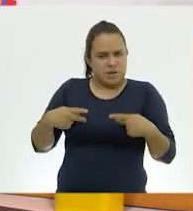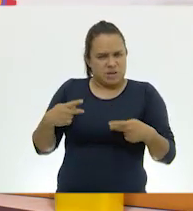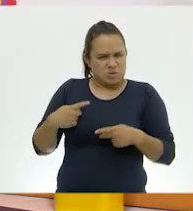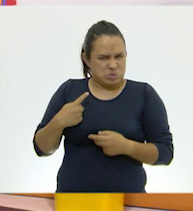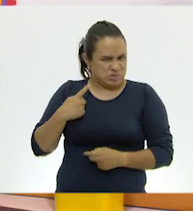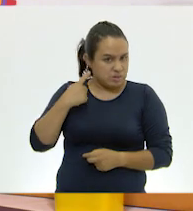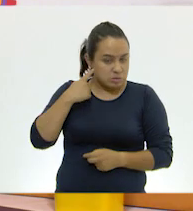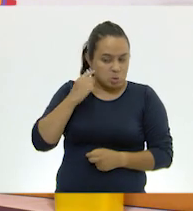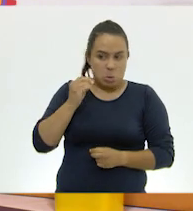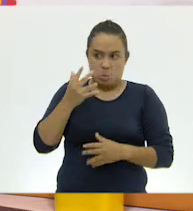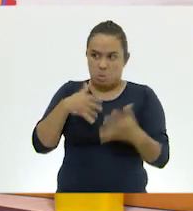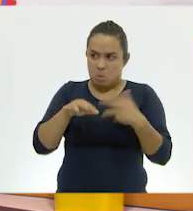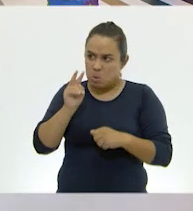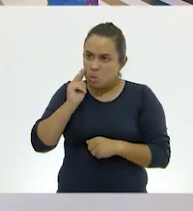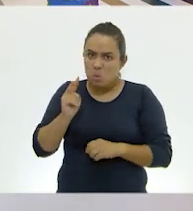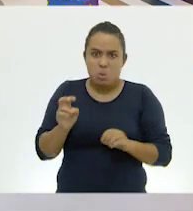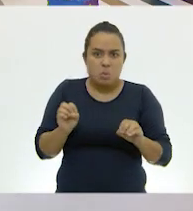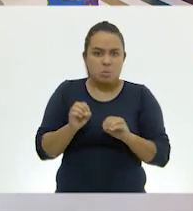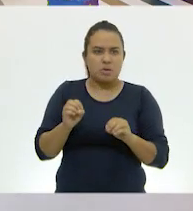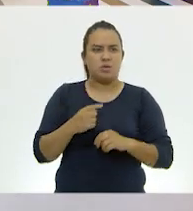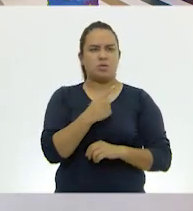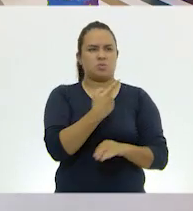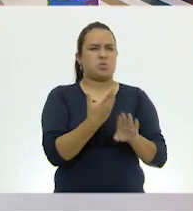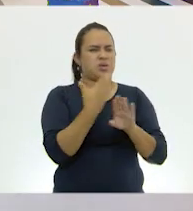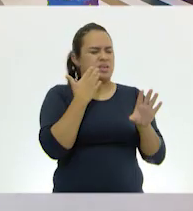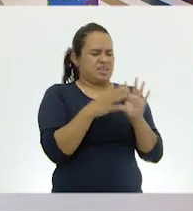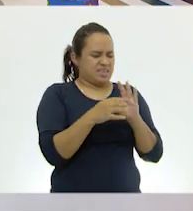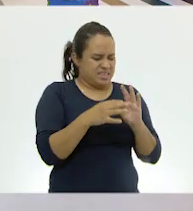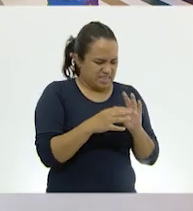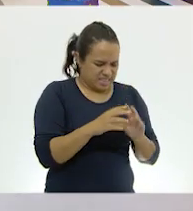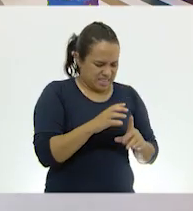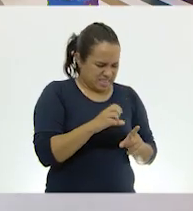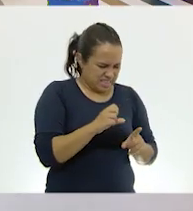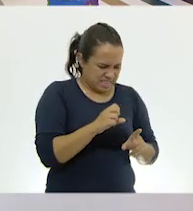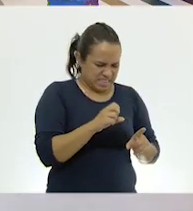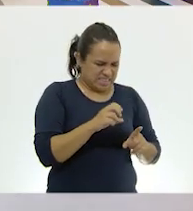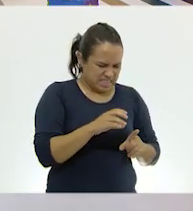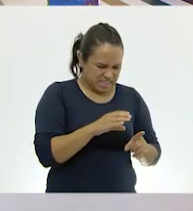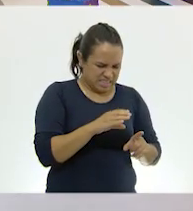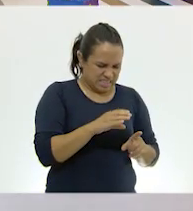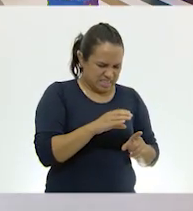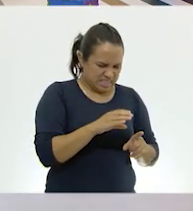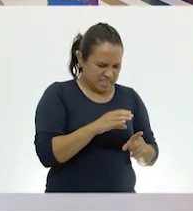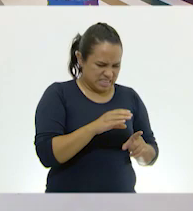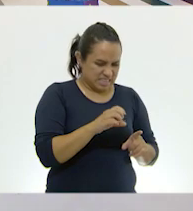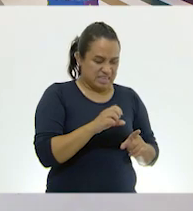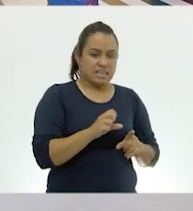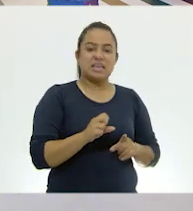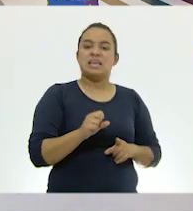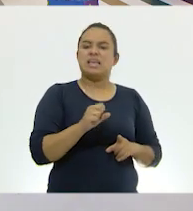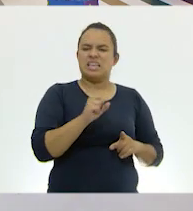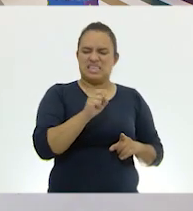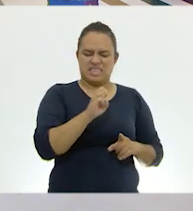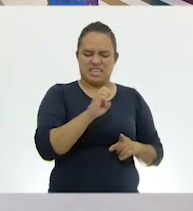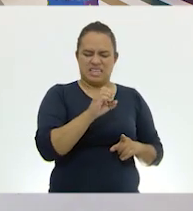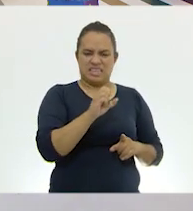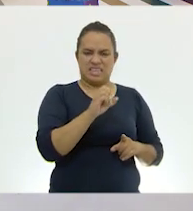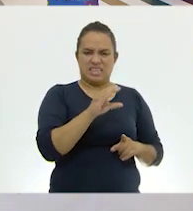escuchado de él. Lo mencionaste hace rato, los cilindres, cilindro... Cecílidos. Cecílidos, sí.